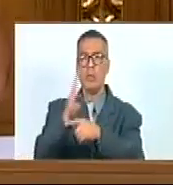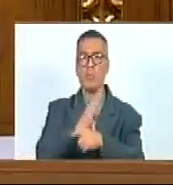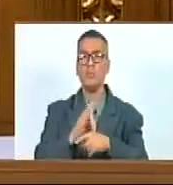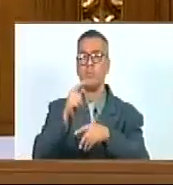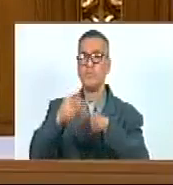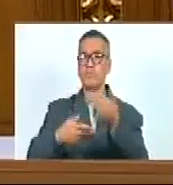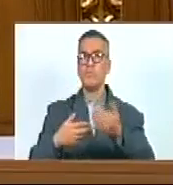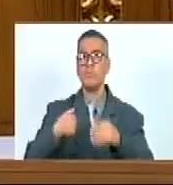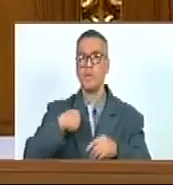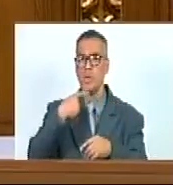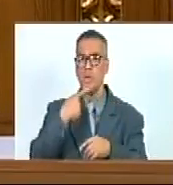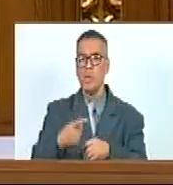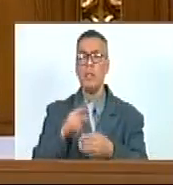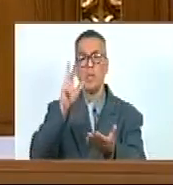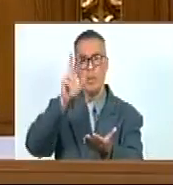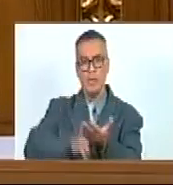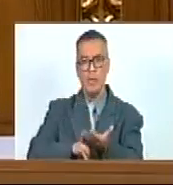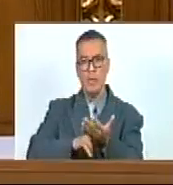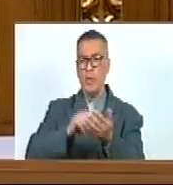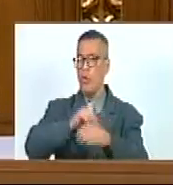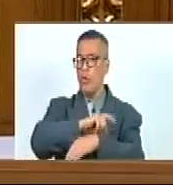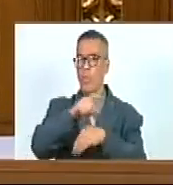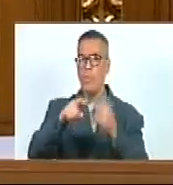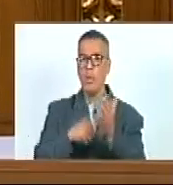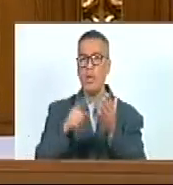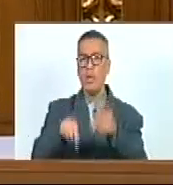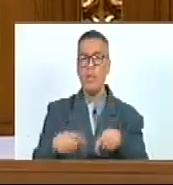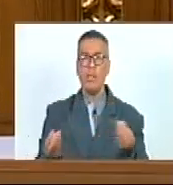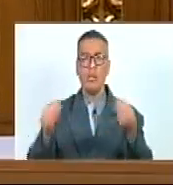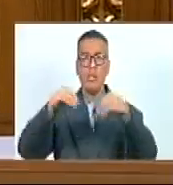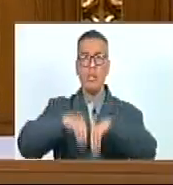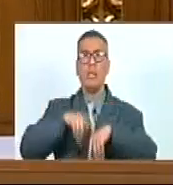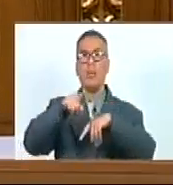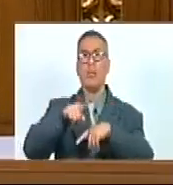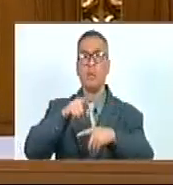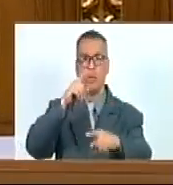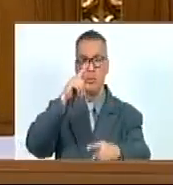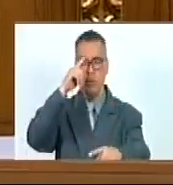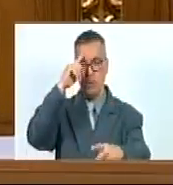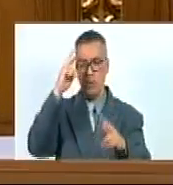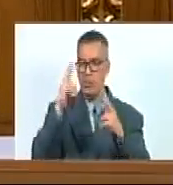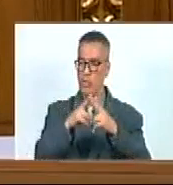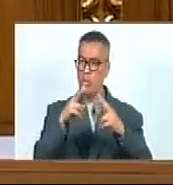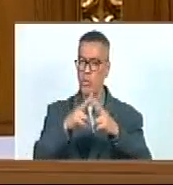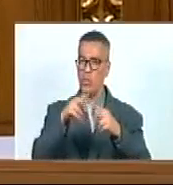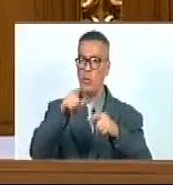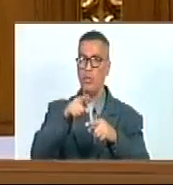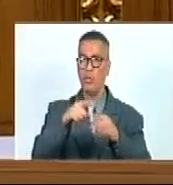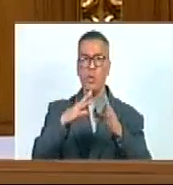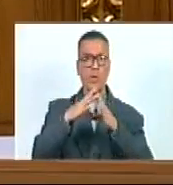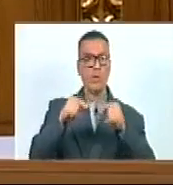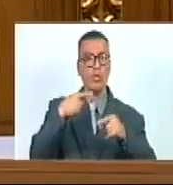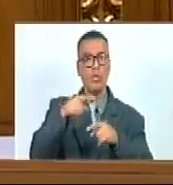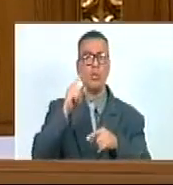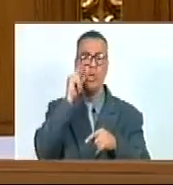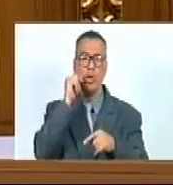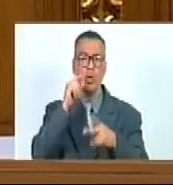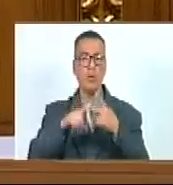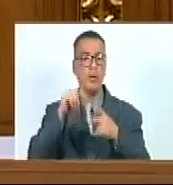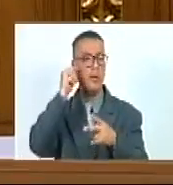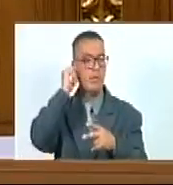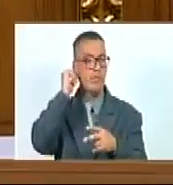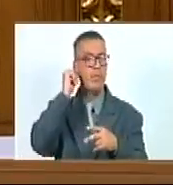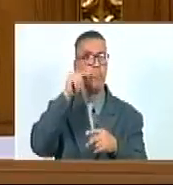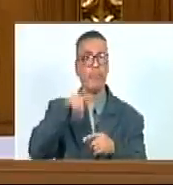Les pido Aprobar Por unanimidad Este acuerdo Que es un Reconocimiento A todos Esos Hombres Y